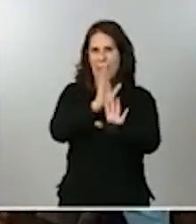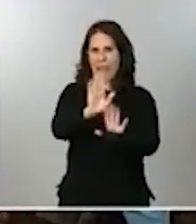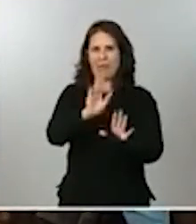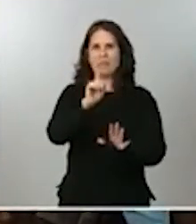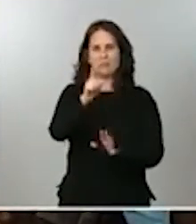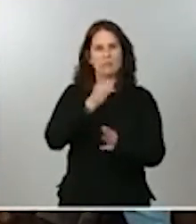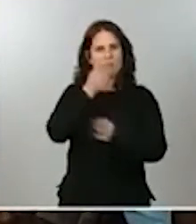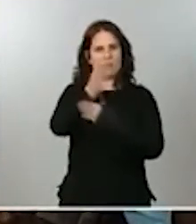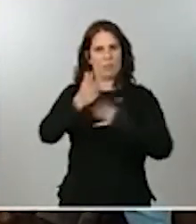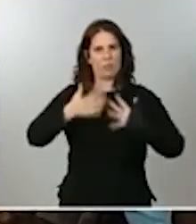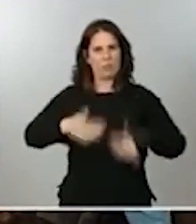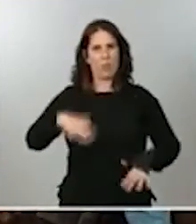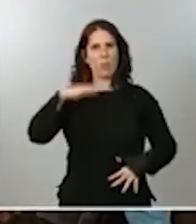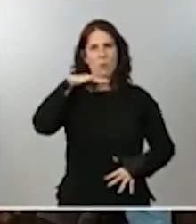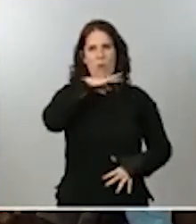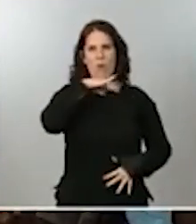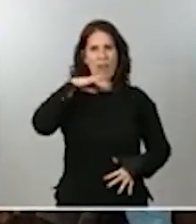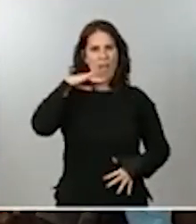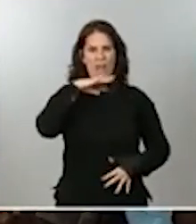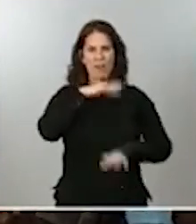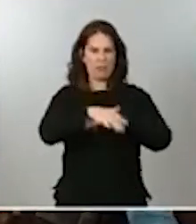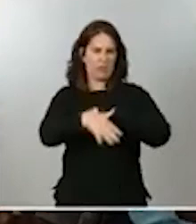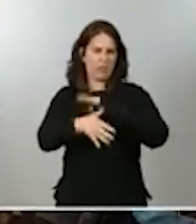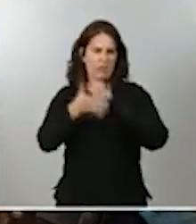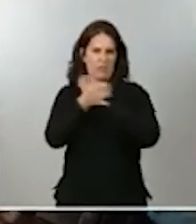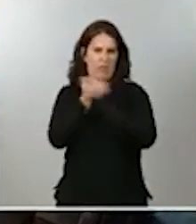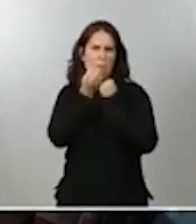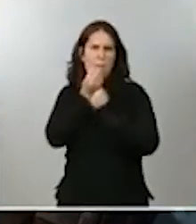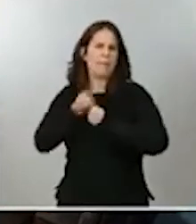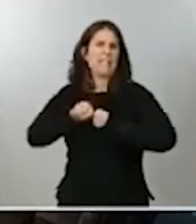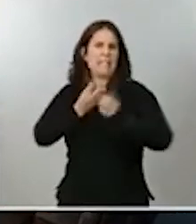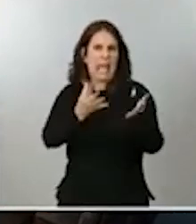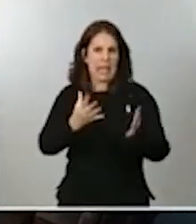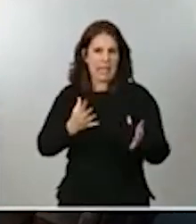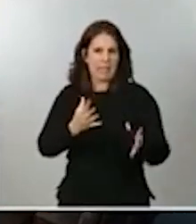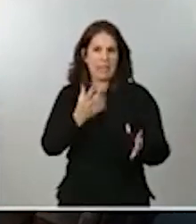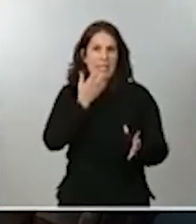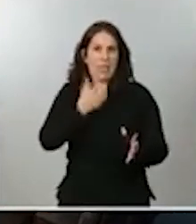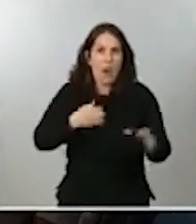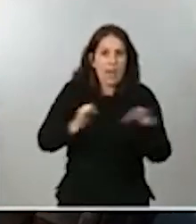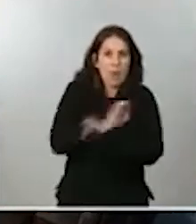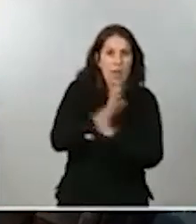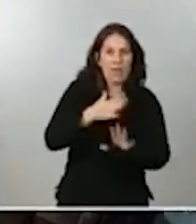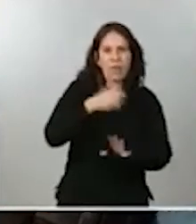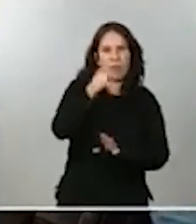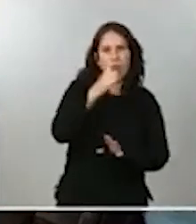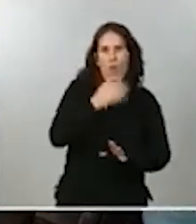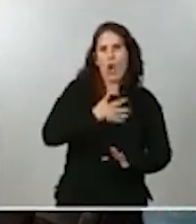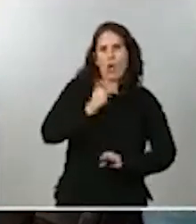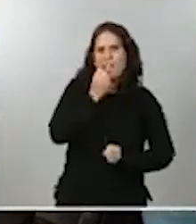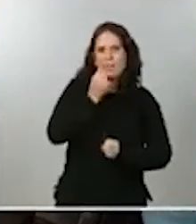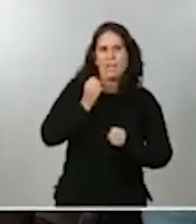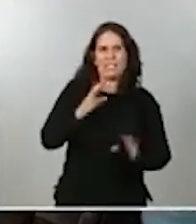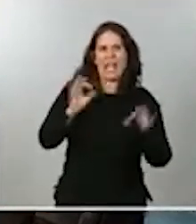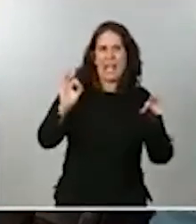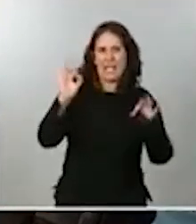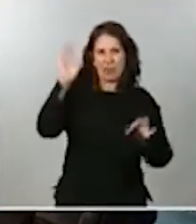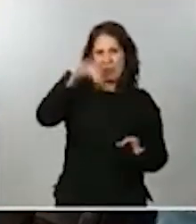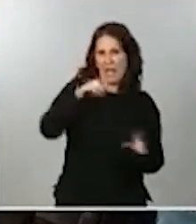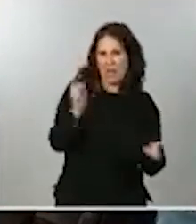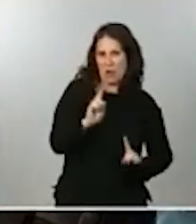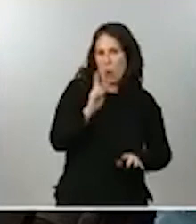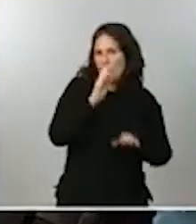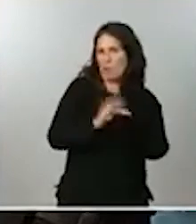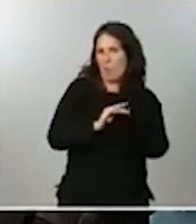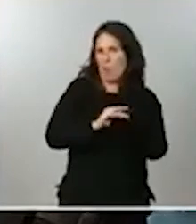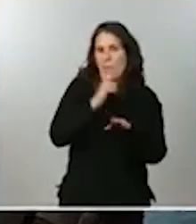lo que me pareció un mensaje inequívoco. Si estoy equivocada de que usted no quería transmitir ningún mensaje republicano, discúlpeme. Pero ¿cree